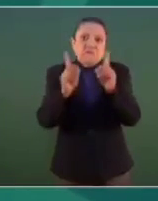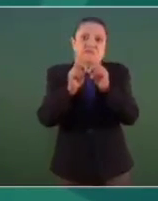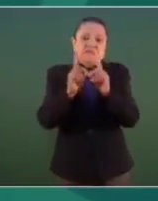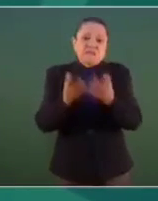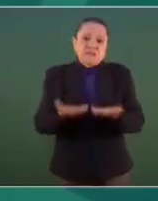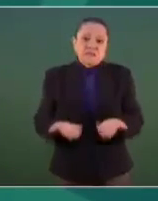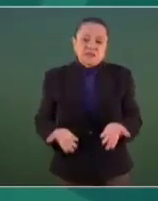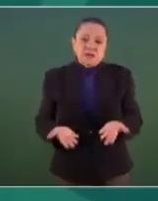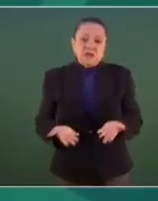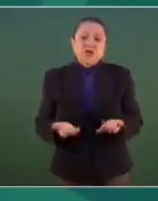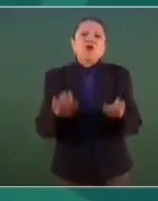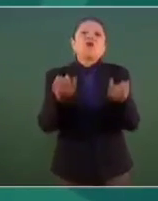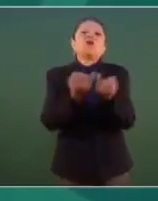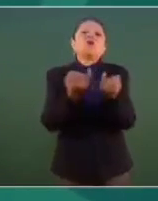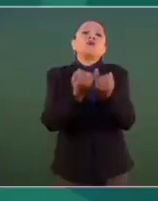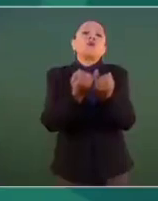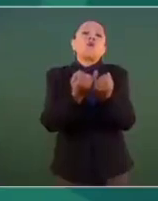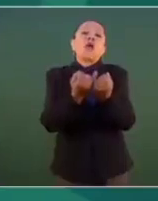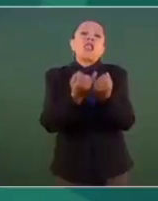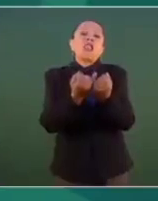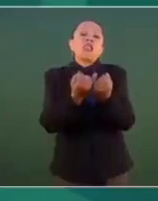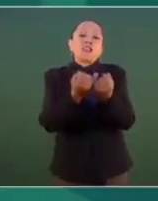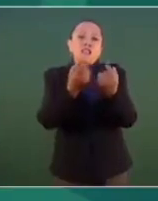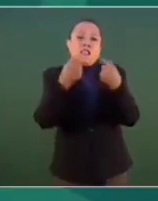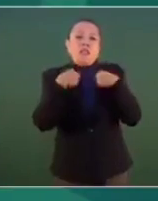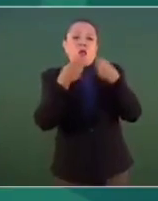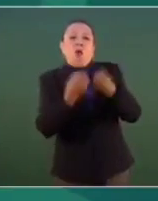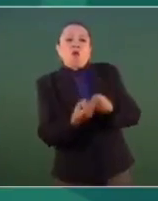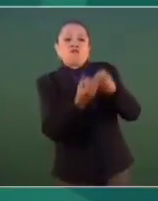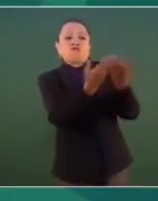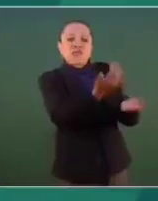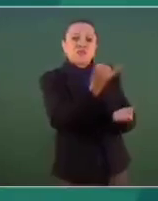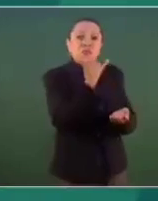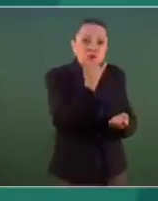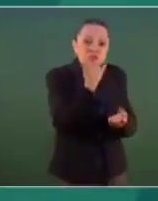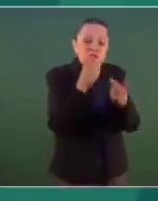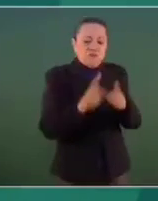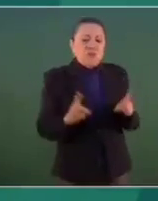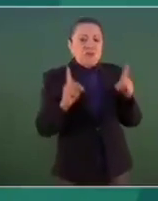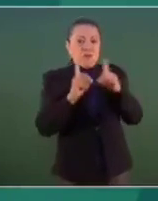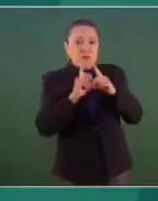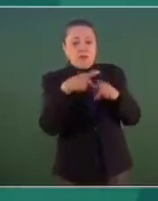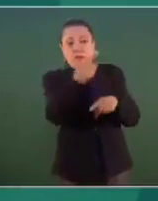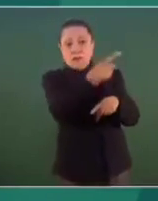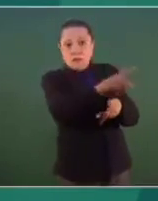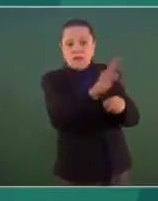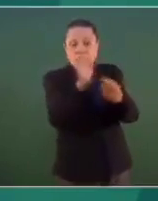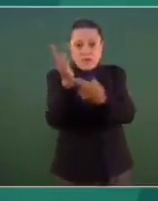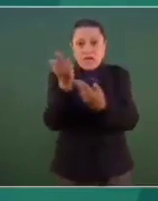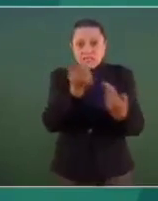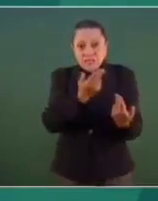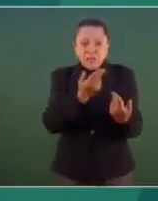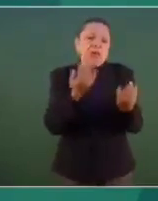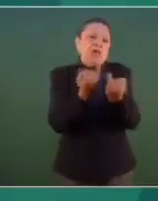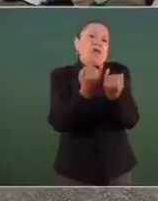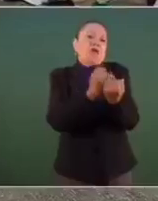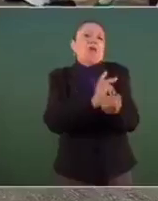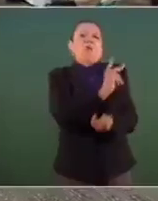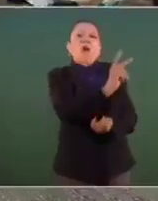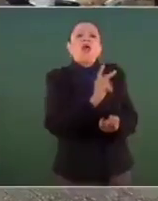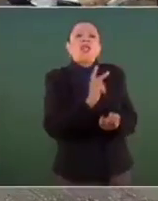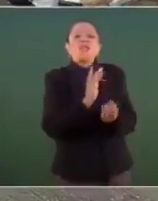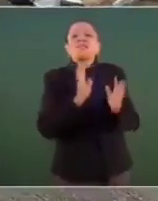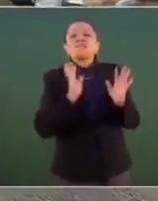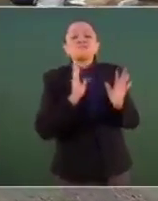al que lo ofrece como al que lo recibe el perdón. Entonces, no nos